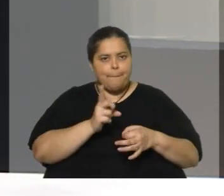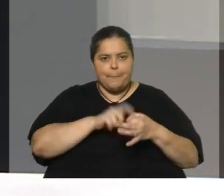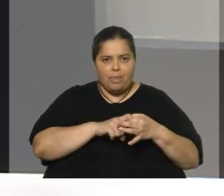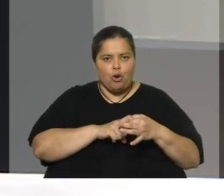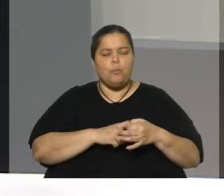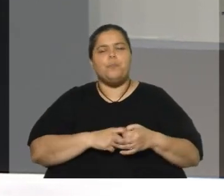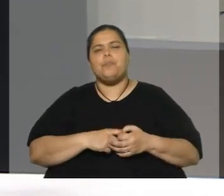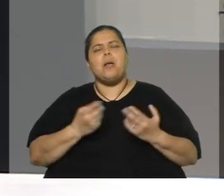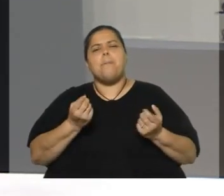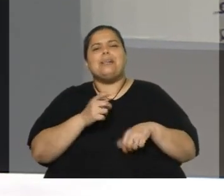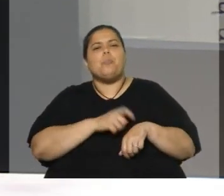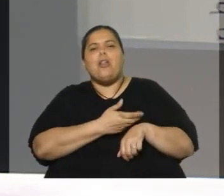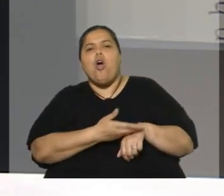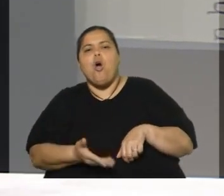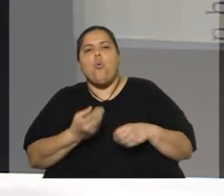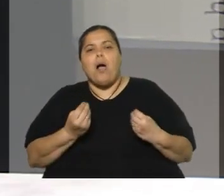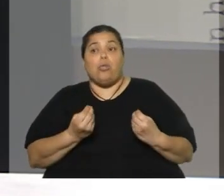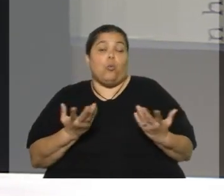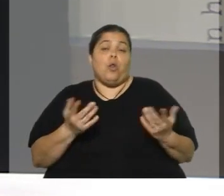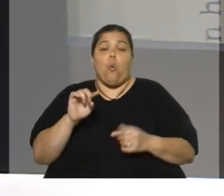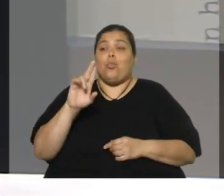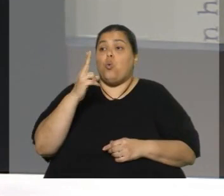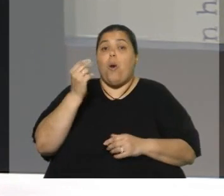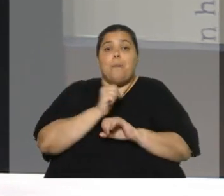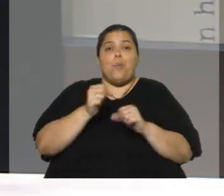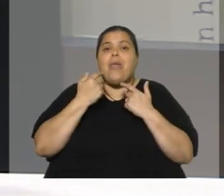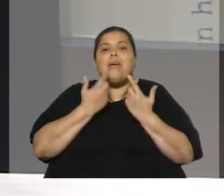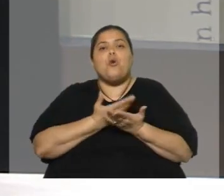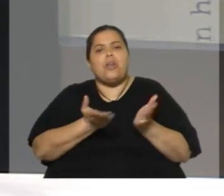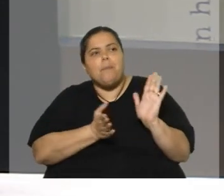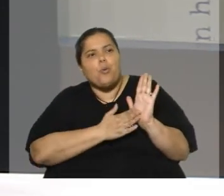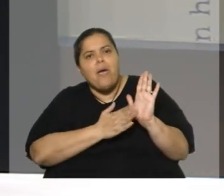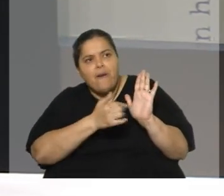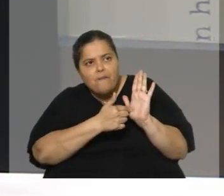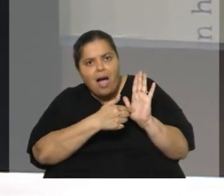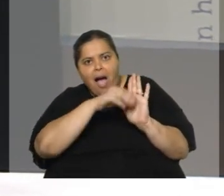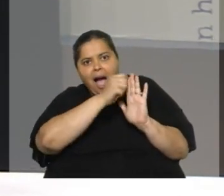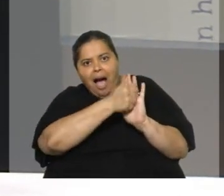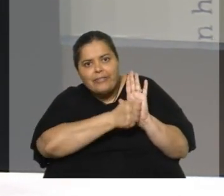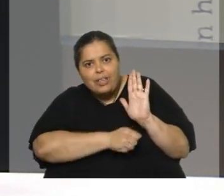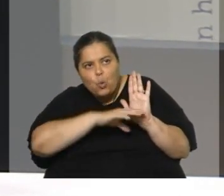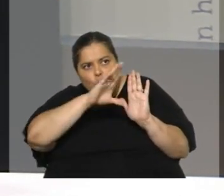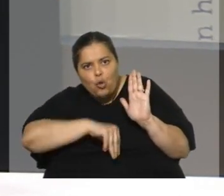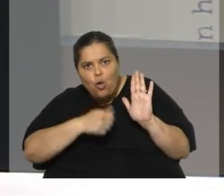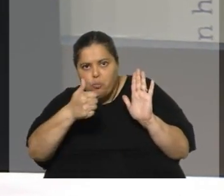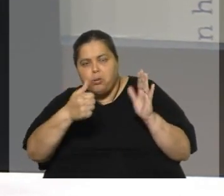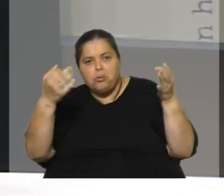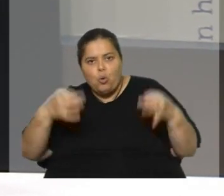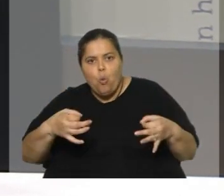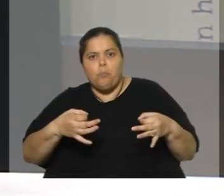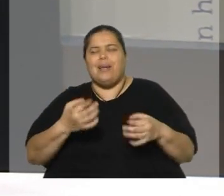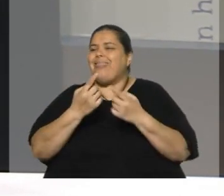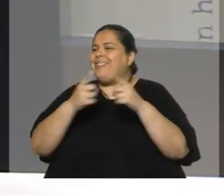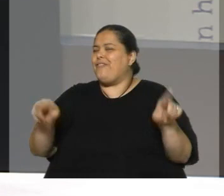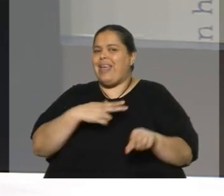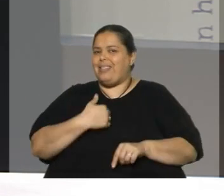Y depende, depende cuando el país está pronto para demostrar que cumple con todo el articulado y ahí no entra. Entonces, el otro es otra cosa. Con China es distinto, porque es una